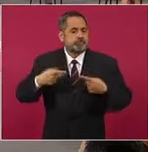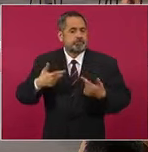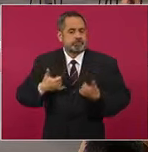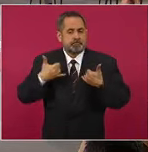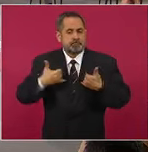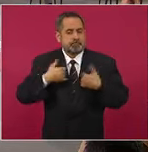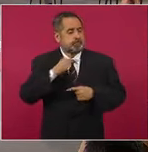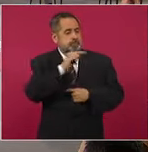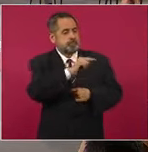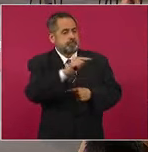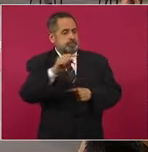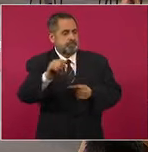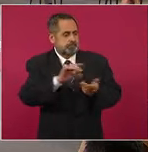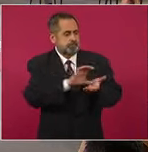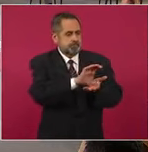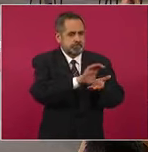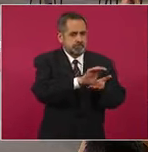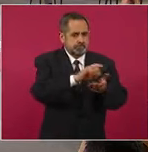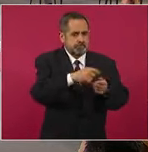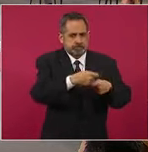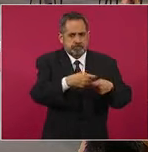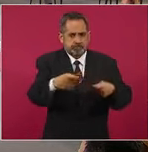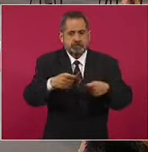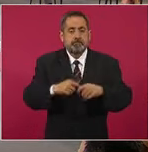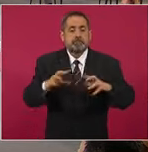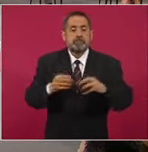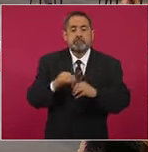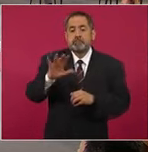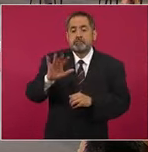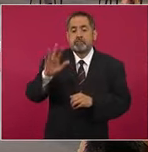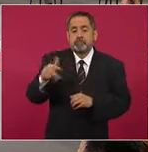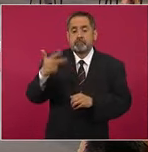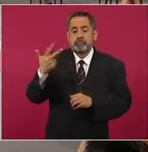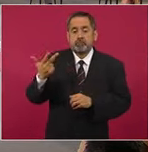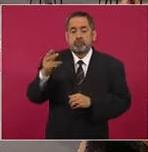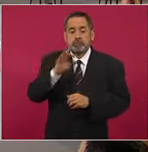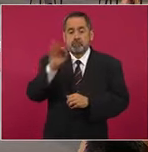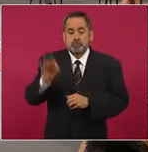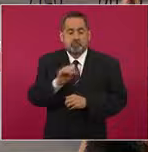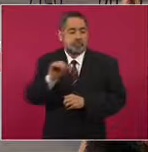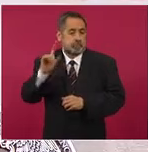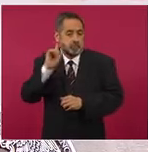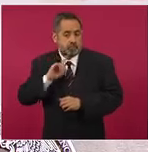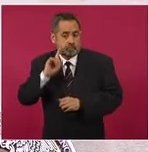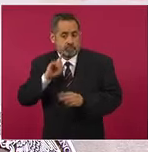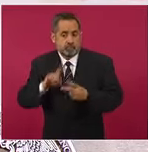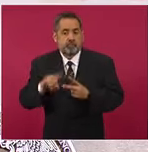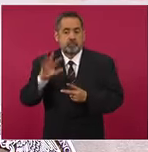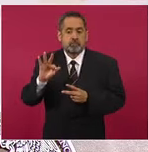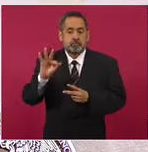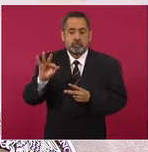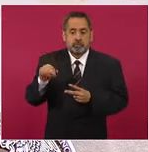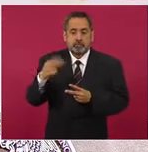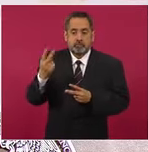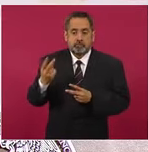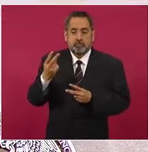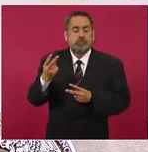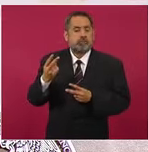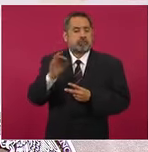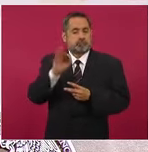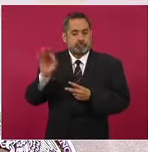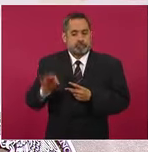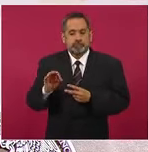Posiblemente destacar aquí que de estos el 58 por ciento son mujeres y 42 por ciento hombres,